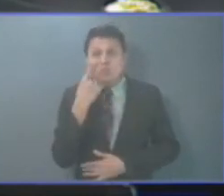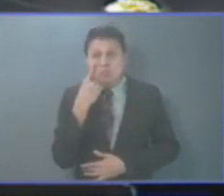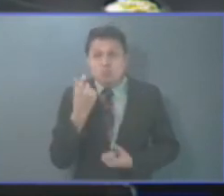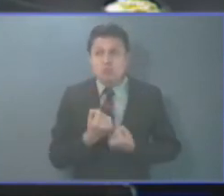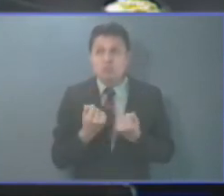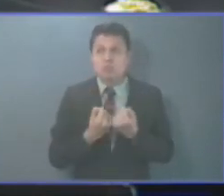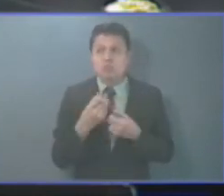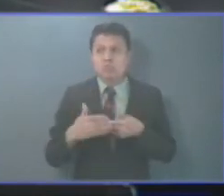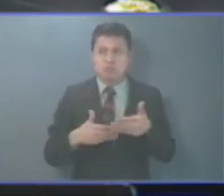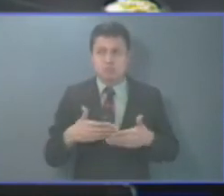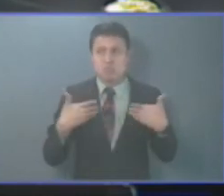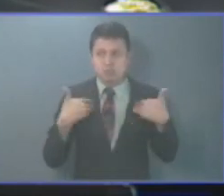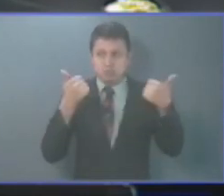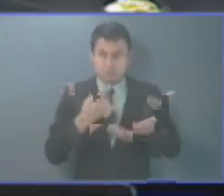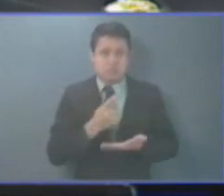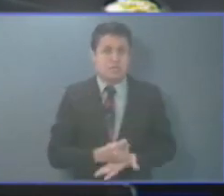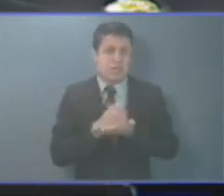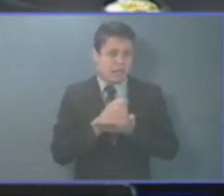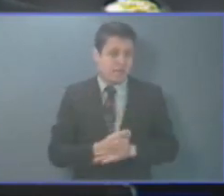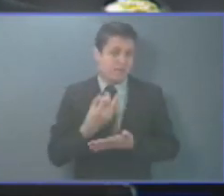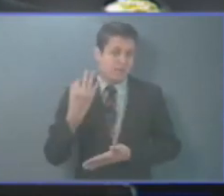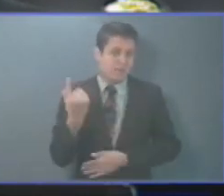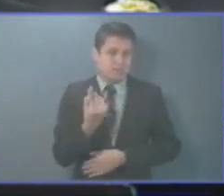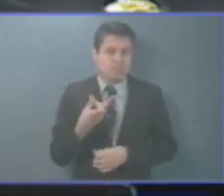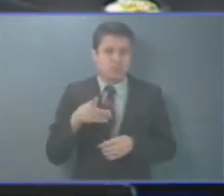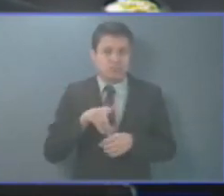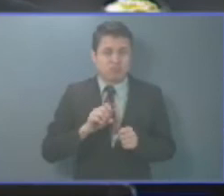curativa y rehabilitativa.